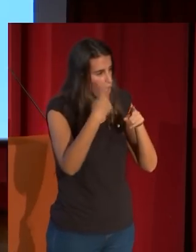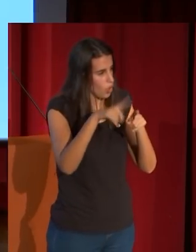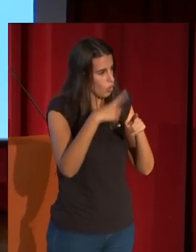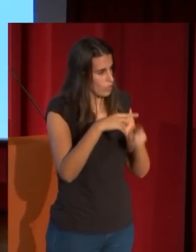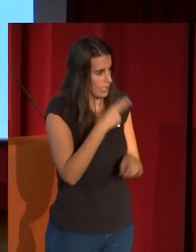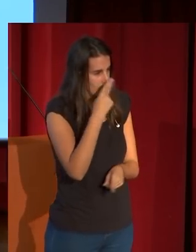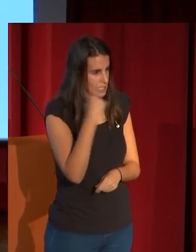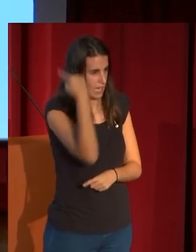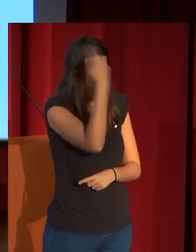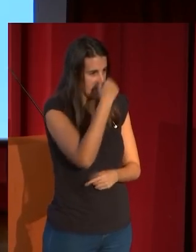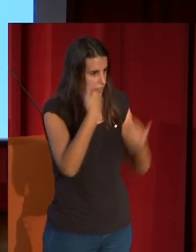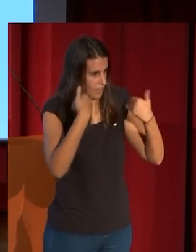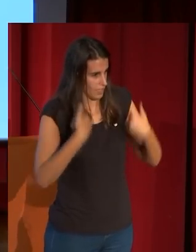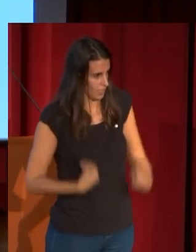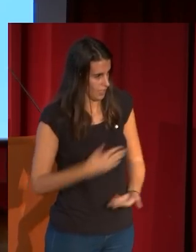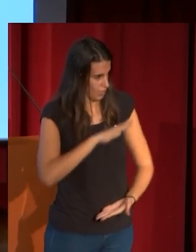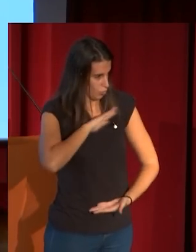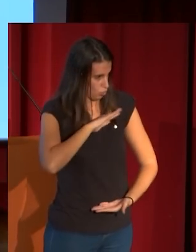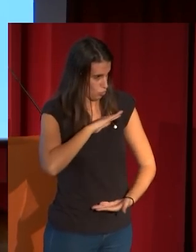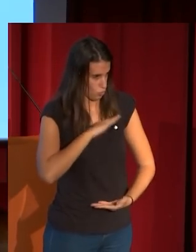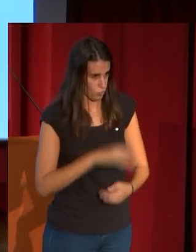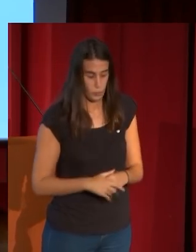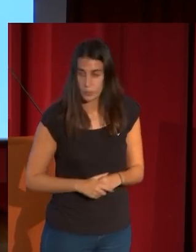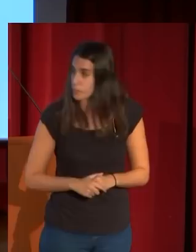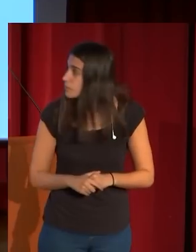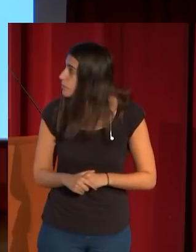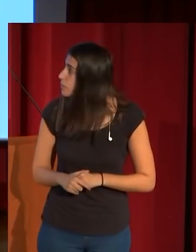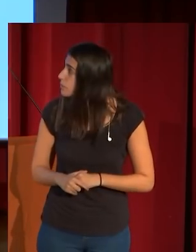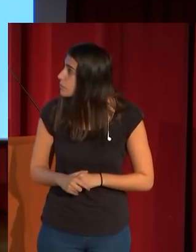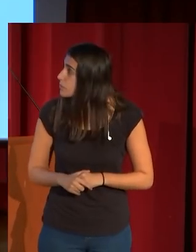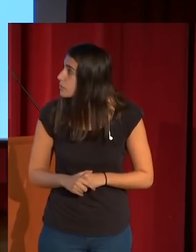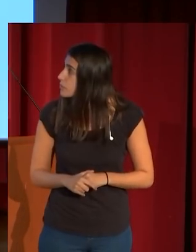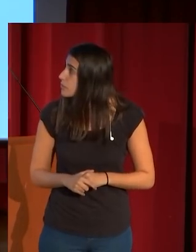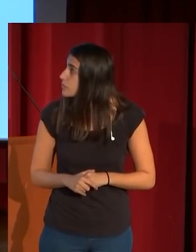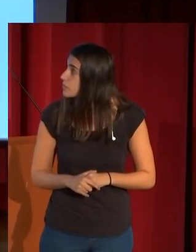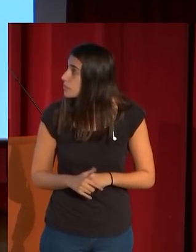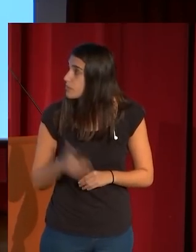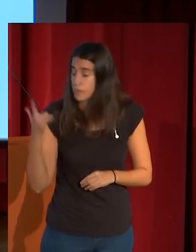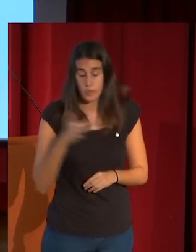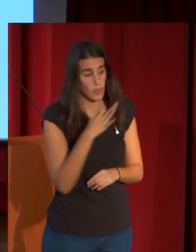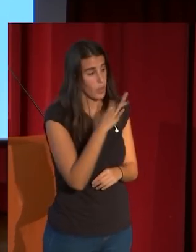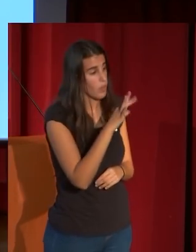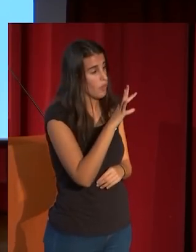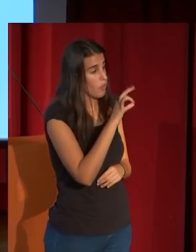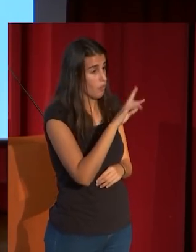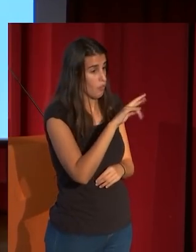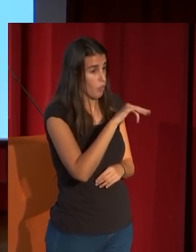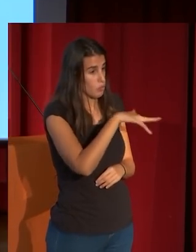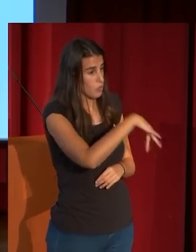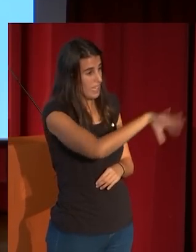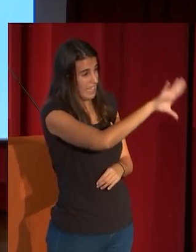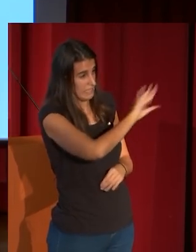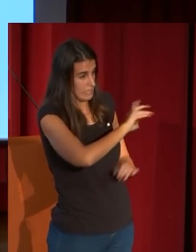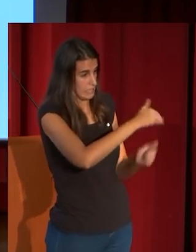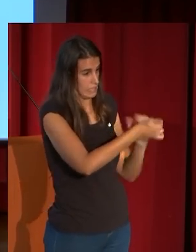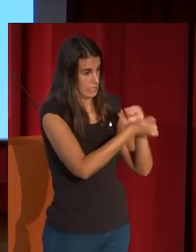que es la cabeza y el torso. Pero la lección de Rivera ha sido interpretada por Fortuny de un modo que ningún otro pintor de